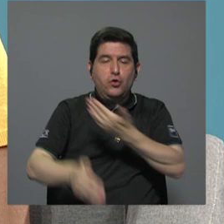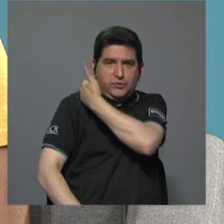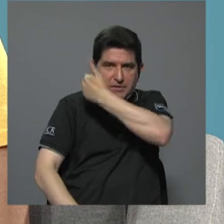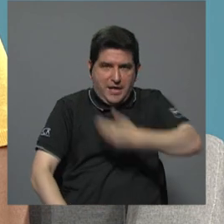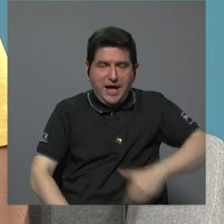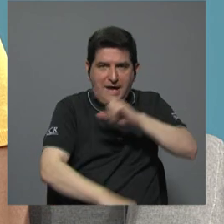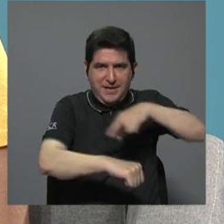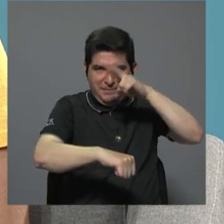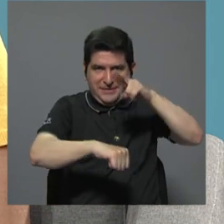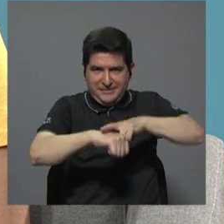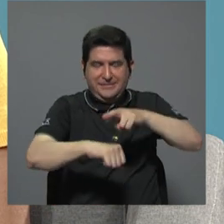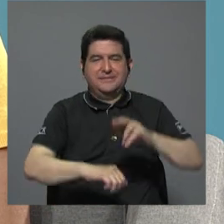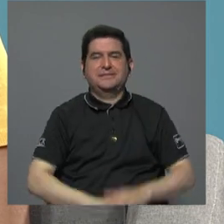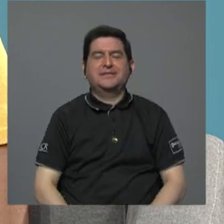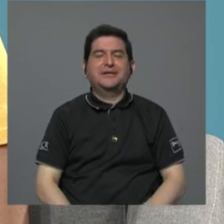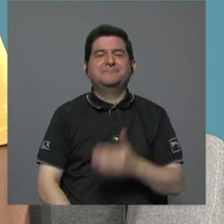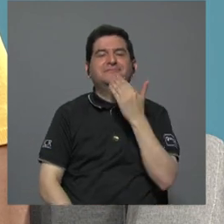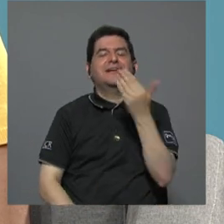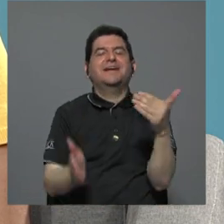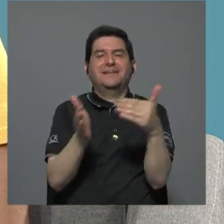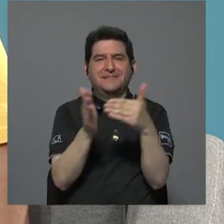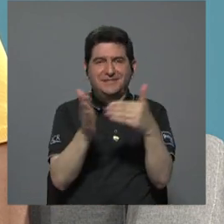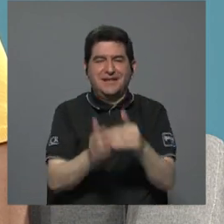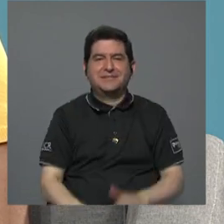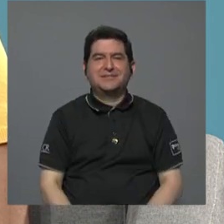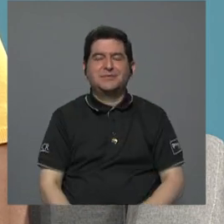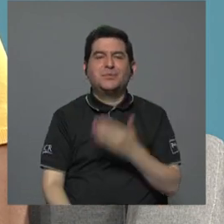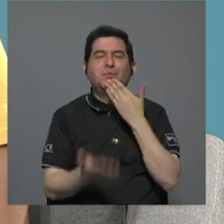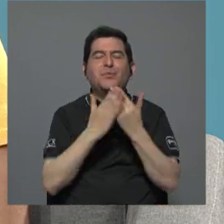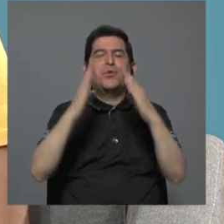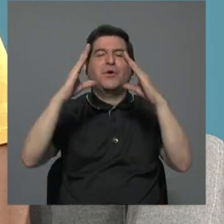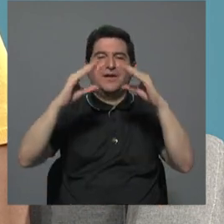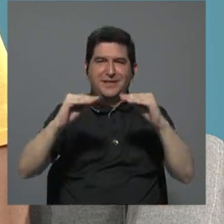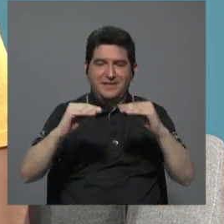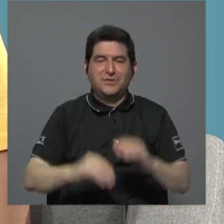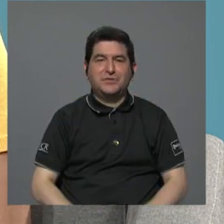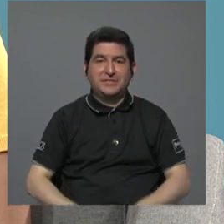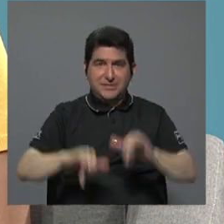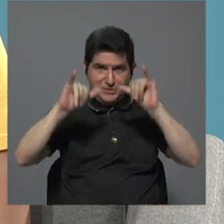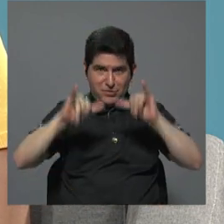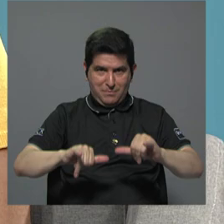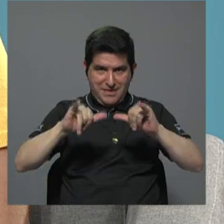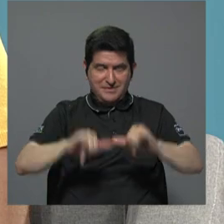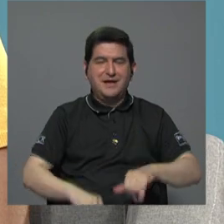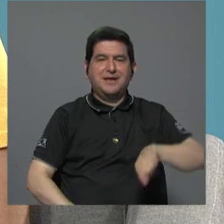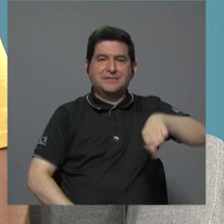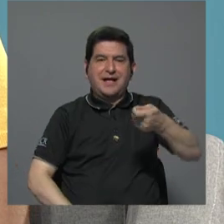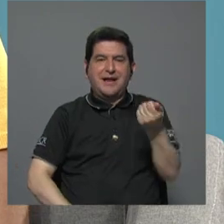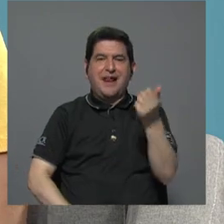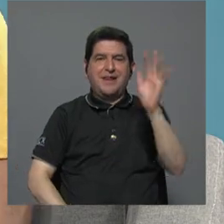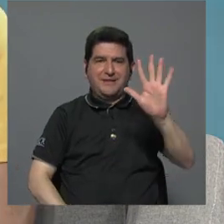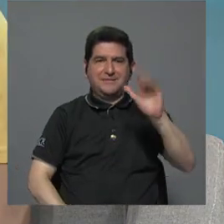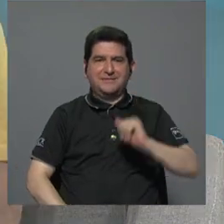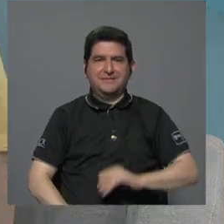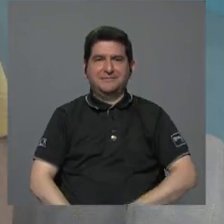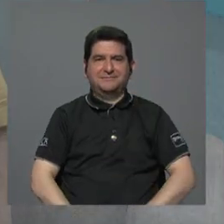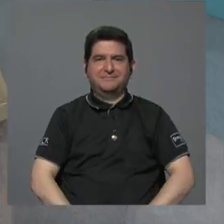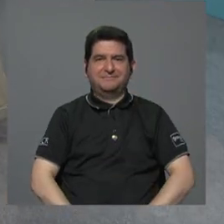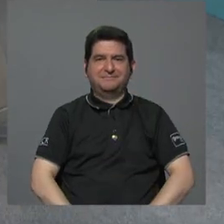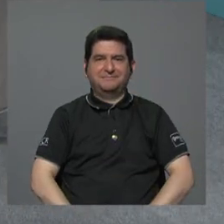presidencia de la república gracias de nuevo y que pasen muy buenas noches manténgase con canal 15 y